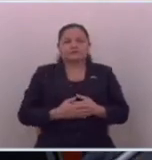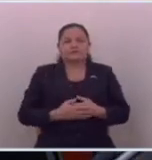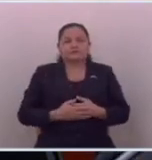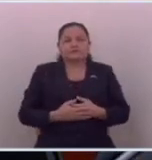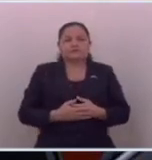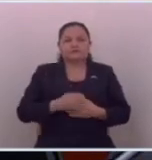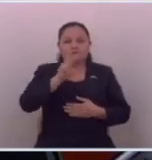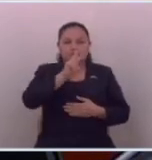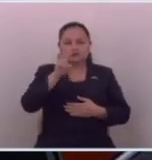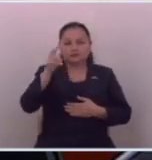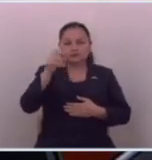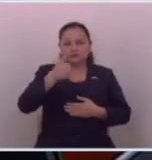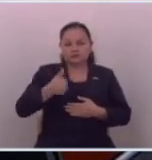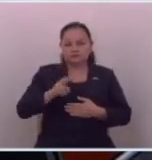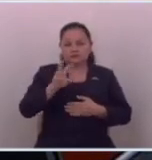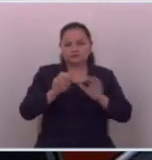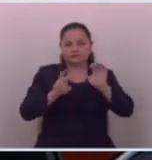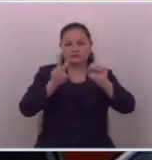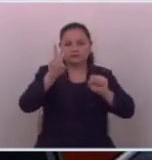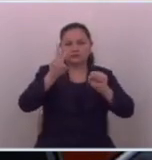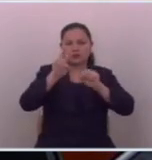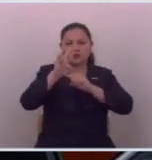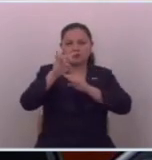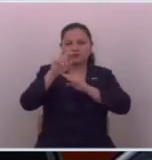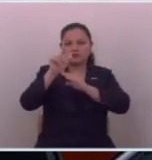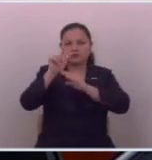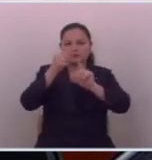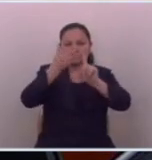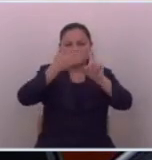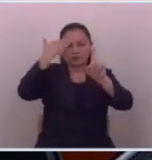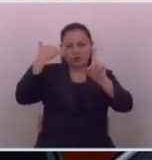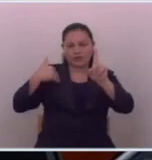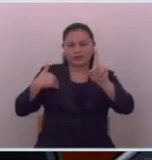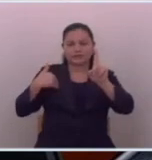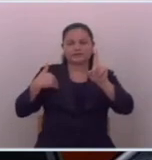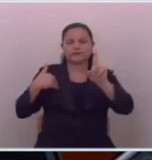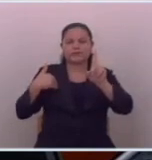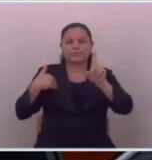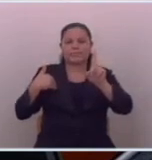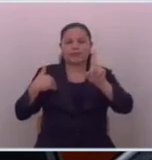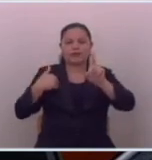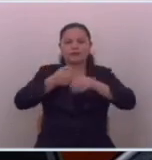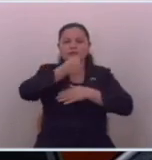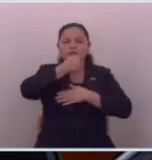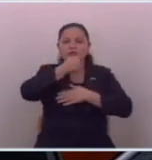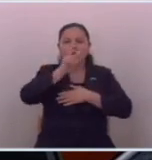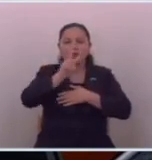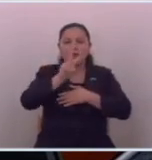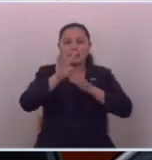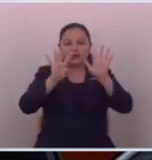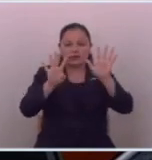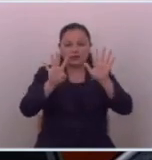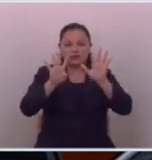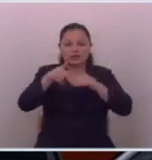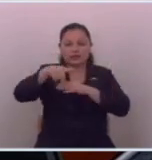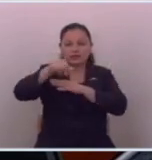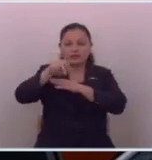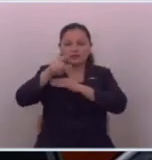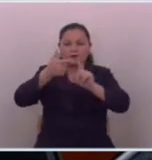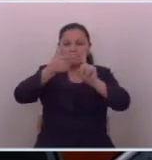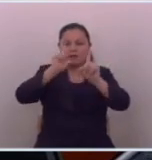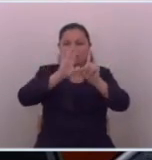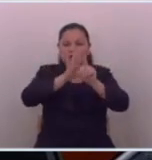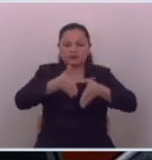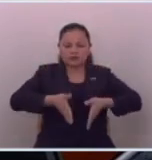22 de agosto del 2017 Roxana Cortés Barrera de Noticias Canal 29 de Popa asesinada